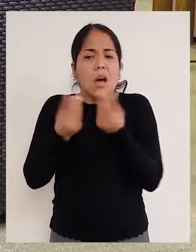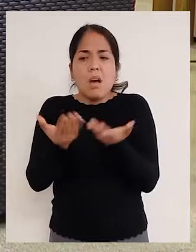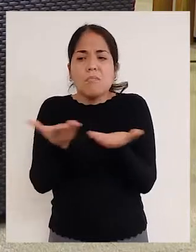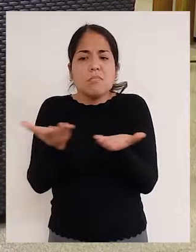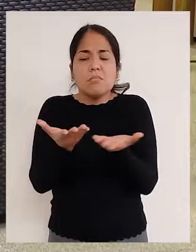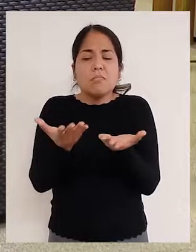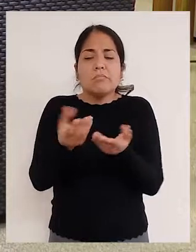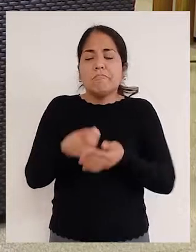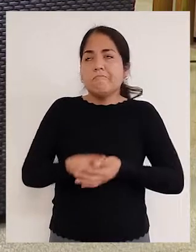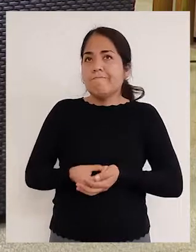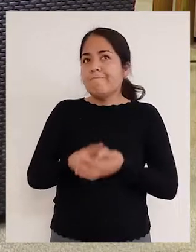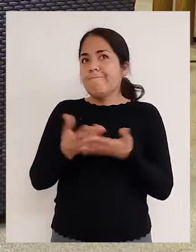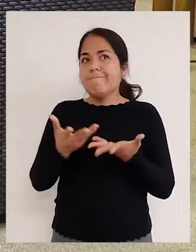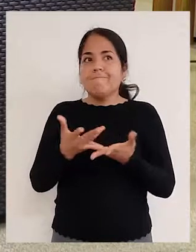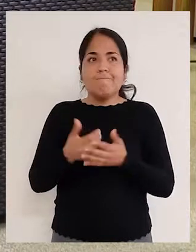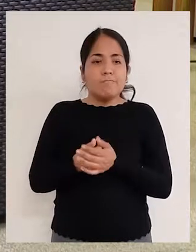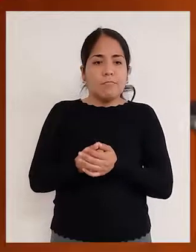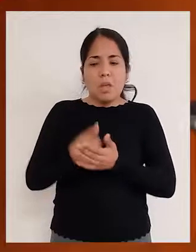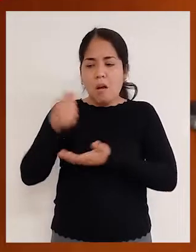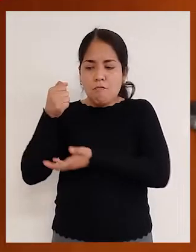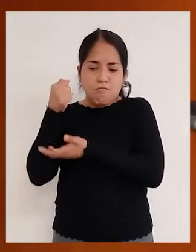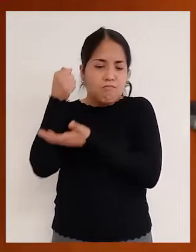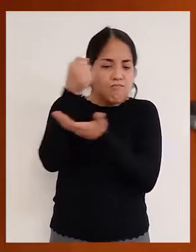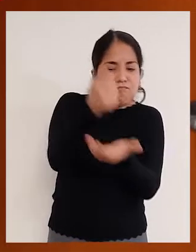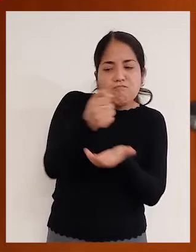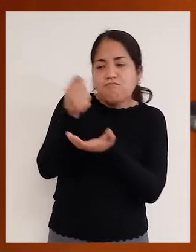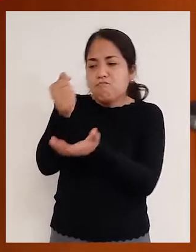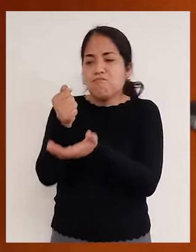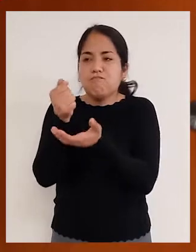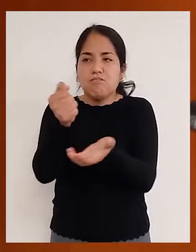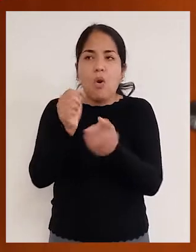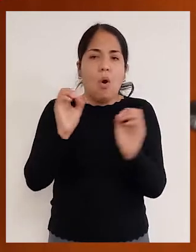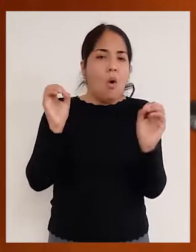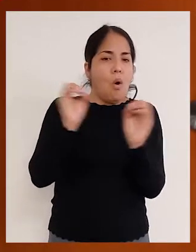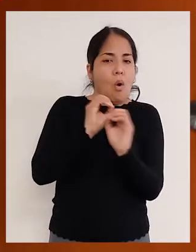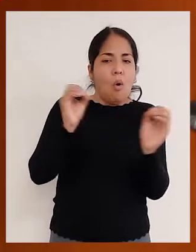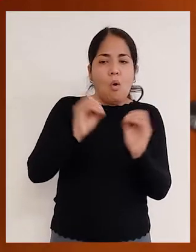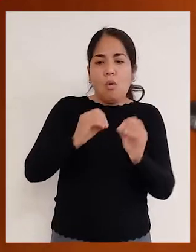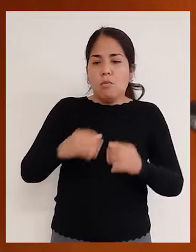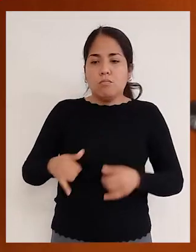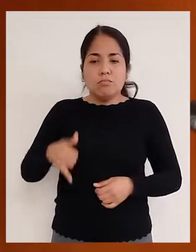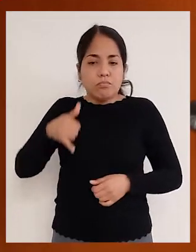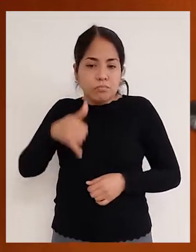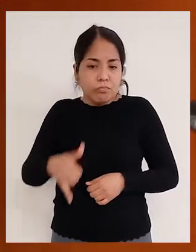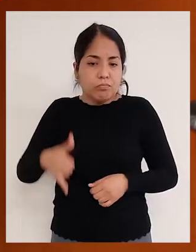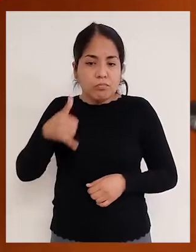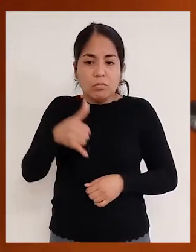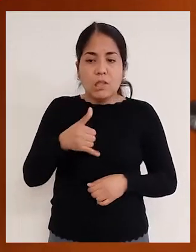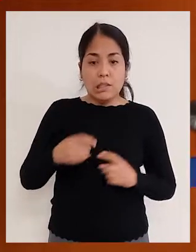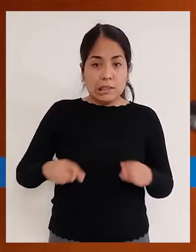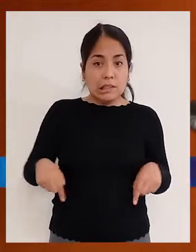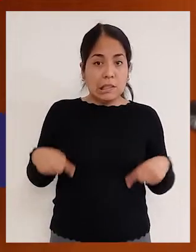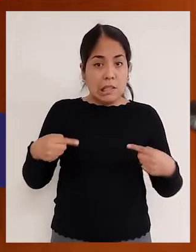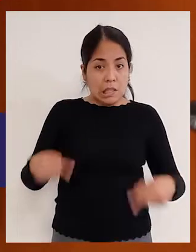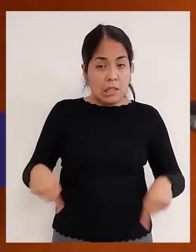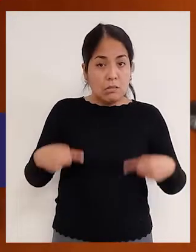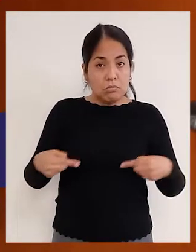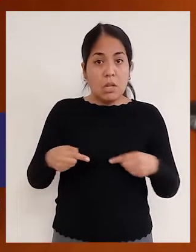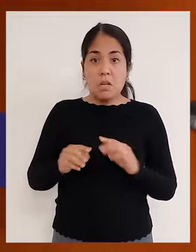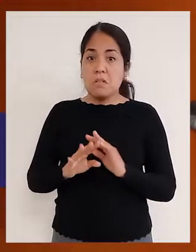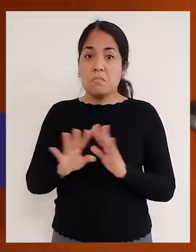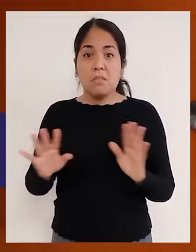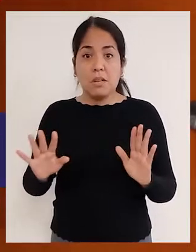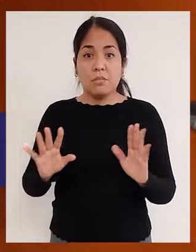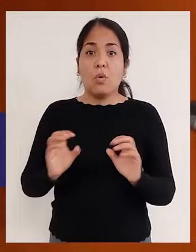exclusivamente a canalizar donaciones o instrumentos como muletas o sillas de ruedas a las personas con